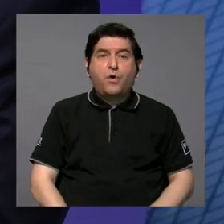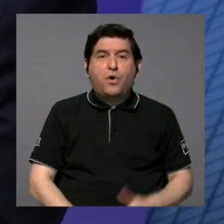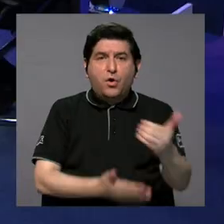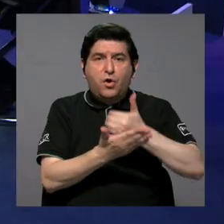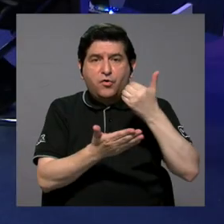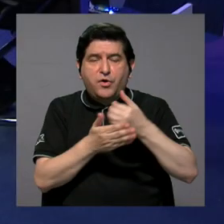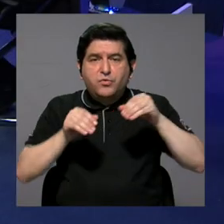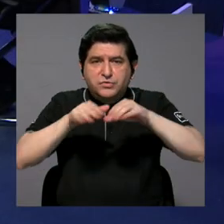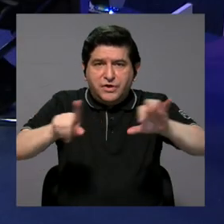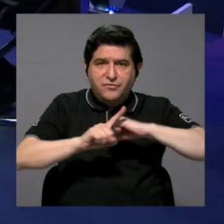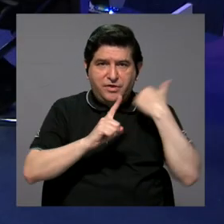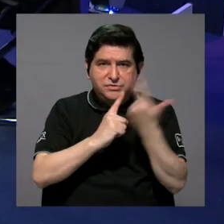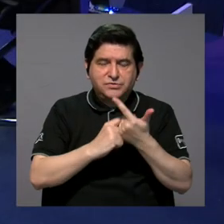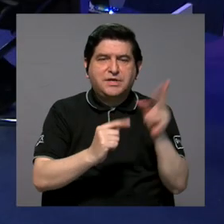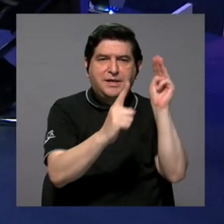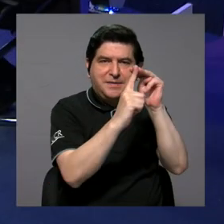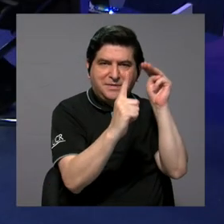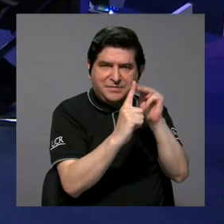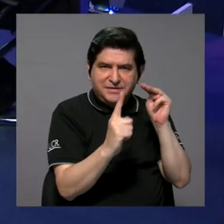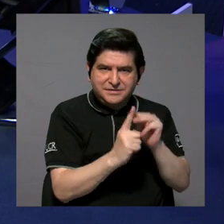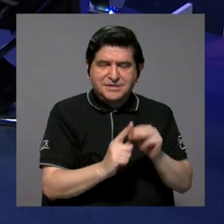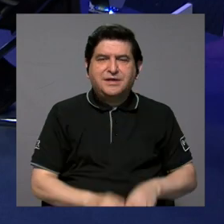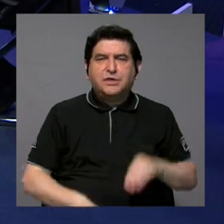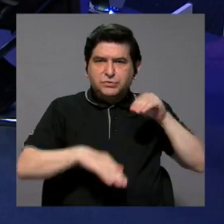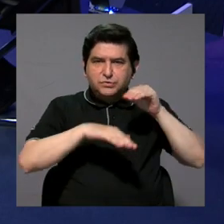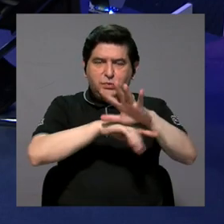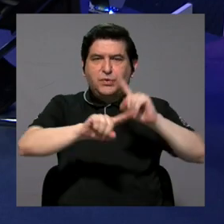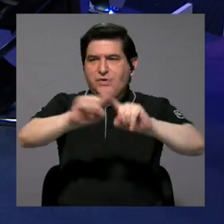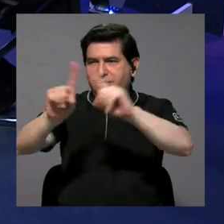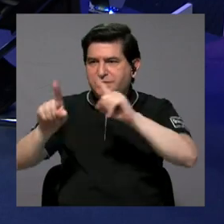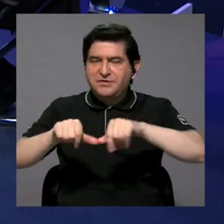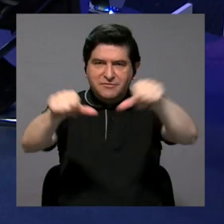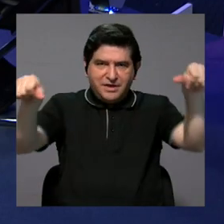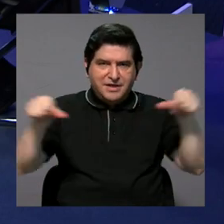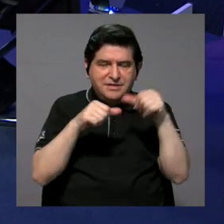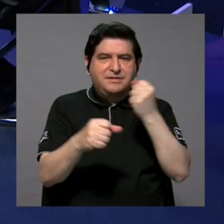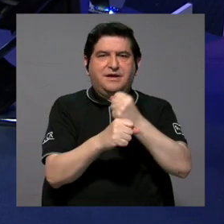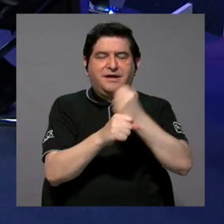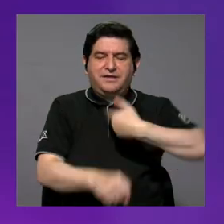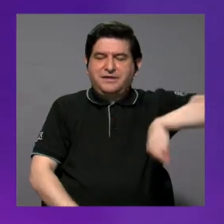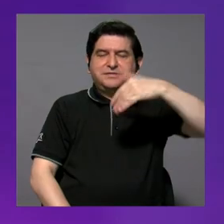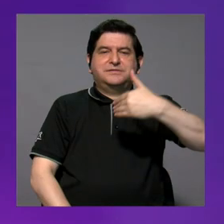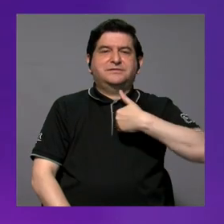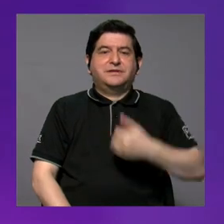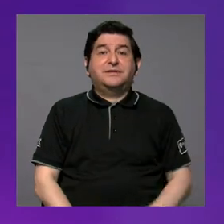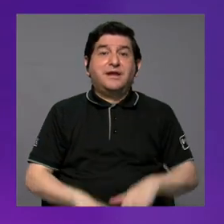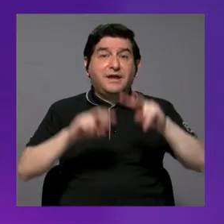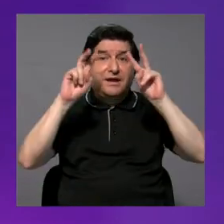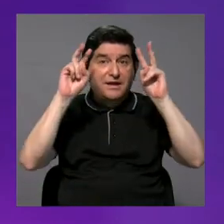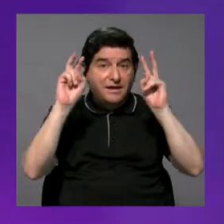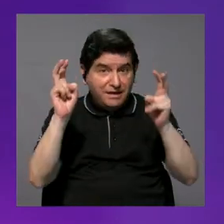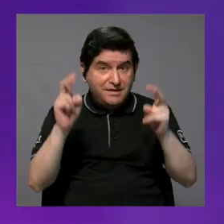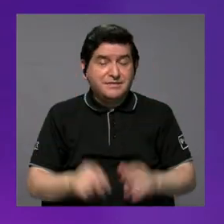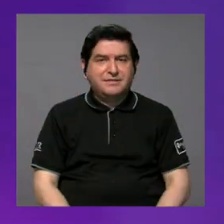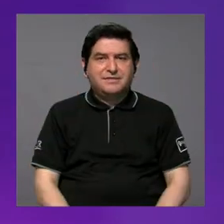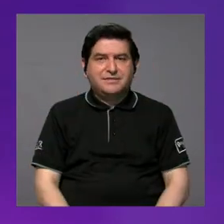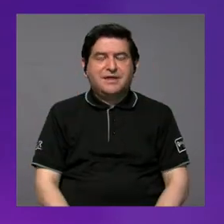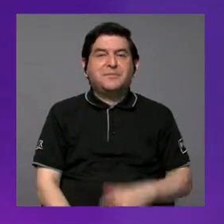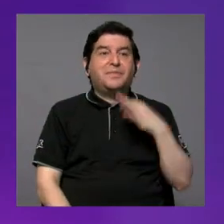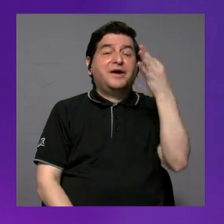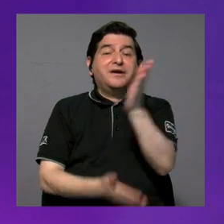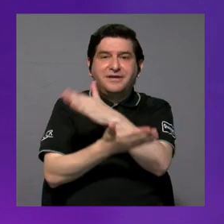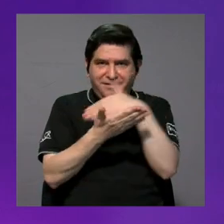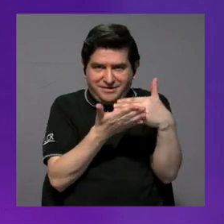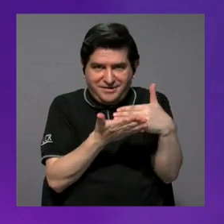recursos en las redes o mensajes en las redes que van orientadas a los distintos ámbitos de trabajo que tenemos. Y este tema justamente me lleva al